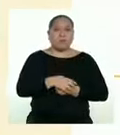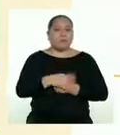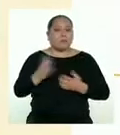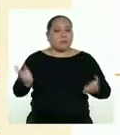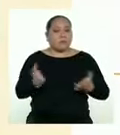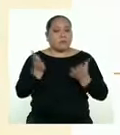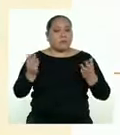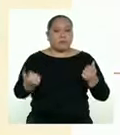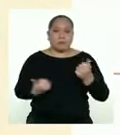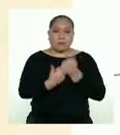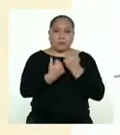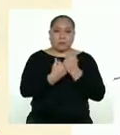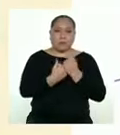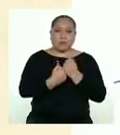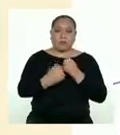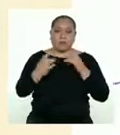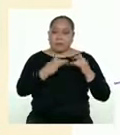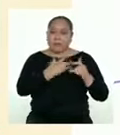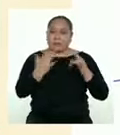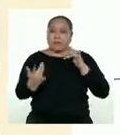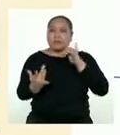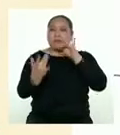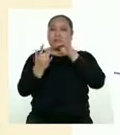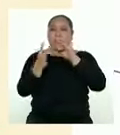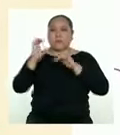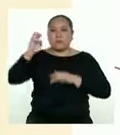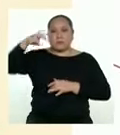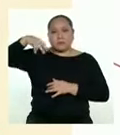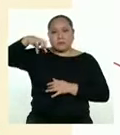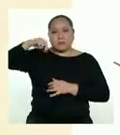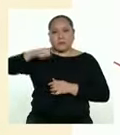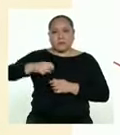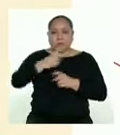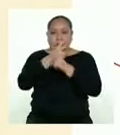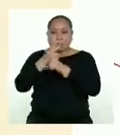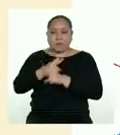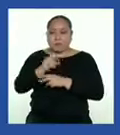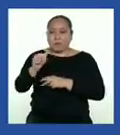la cooperación, la empatía, el altruismo y el cuidado del otro.